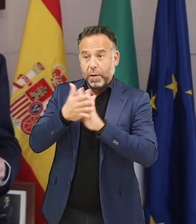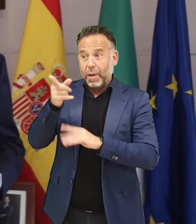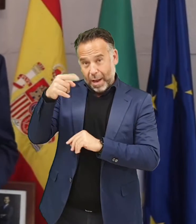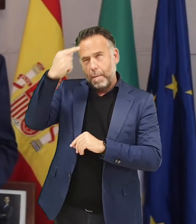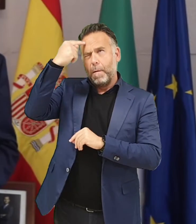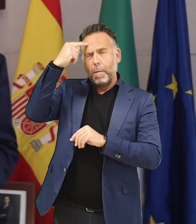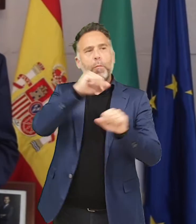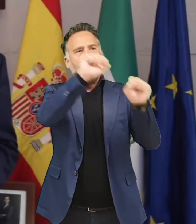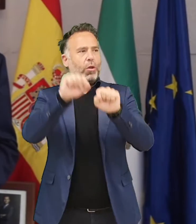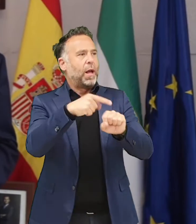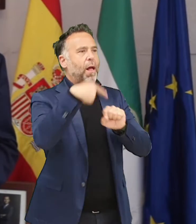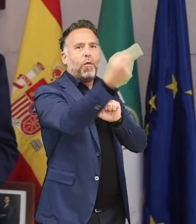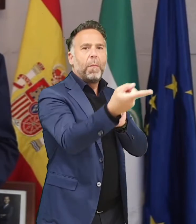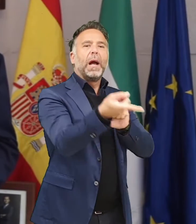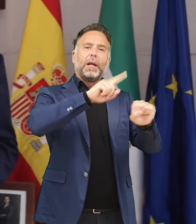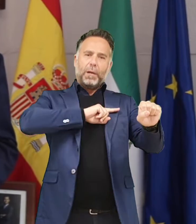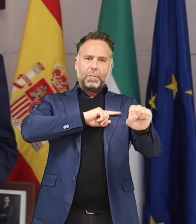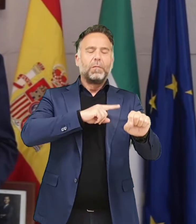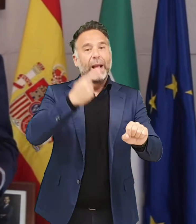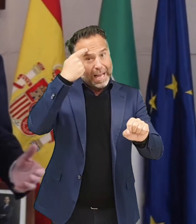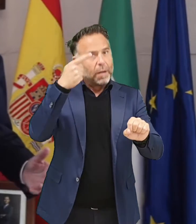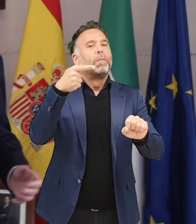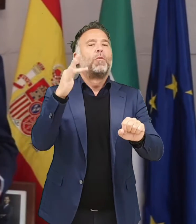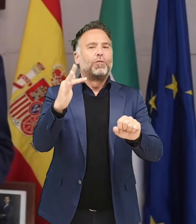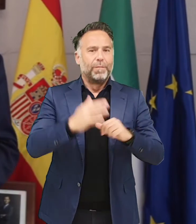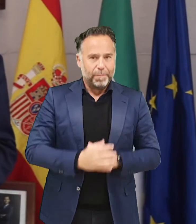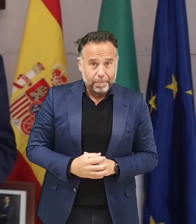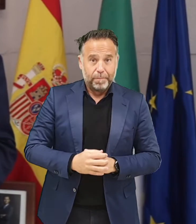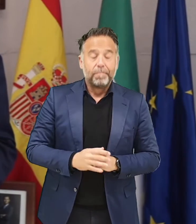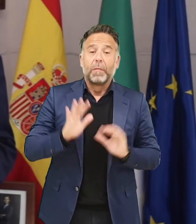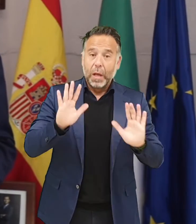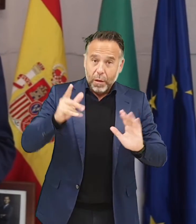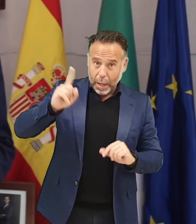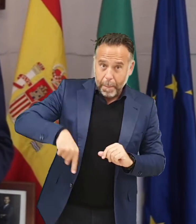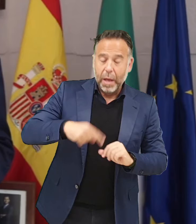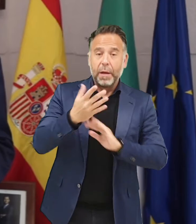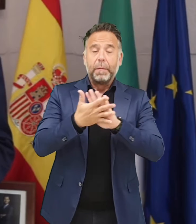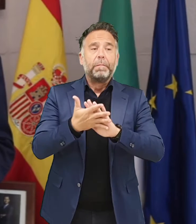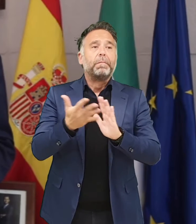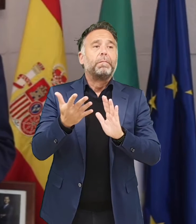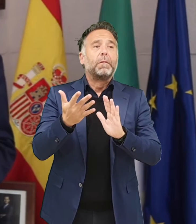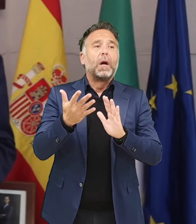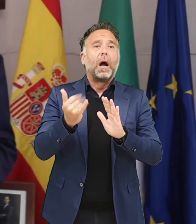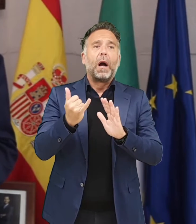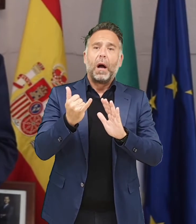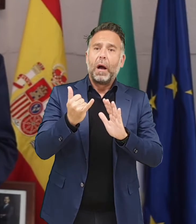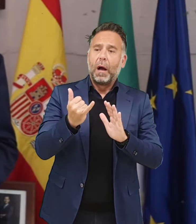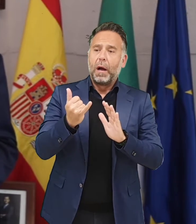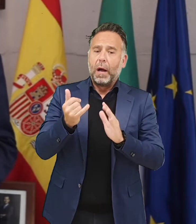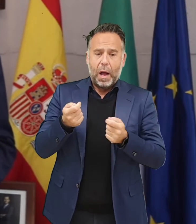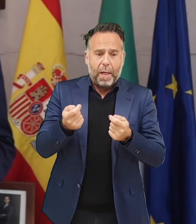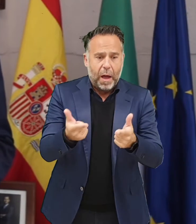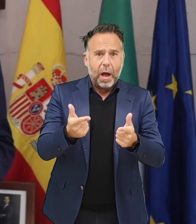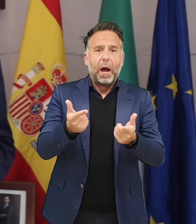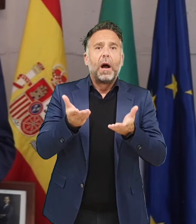pues se utilice también. También proteger a los demás y protegeros. Es un poco la norma que debemos tener y es inevitable que